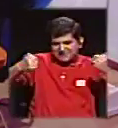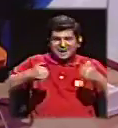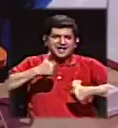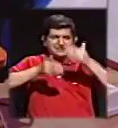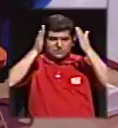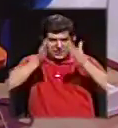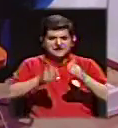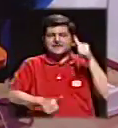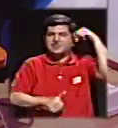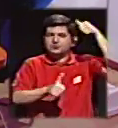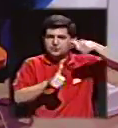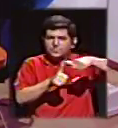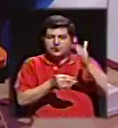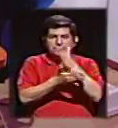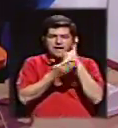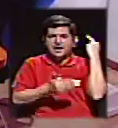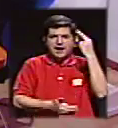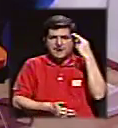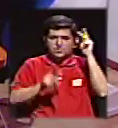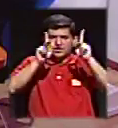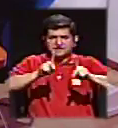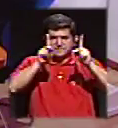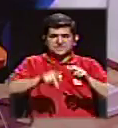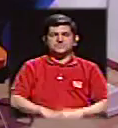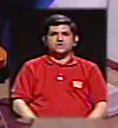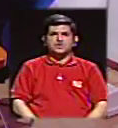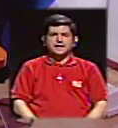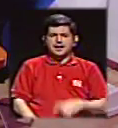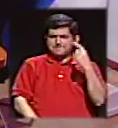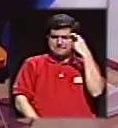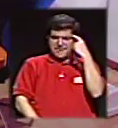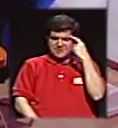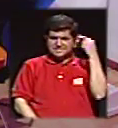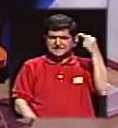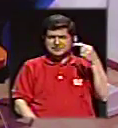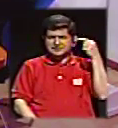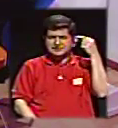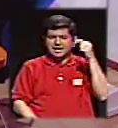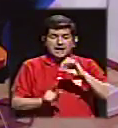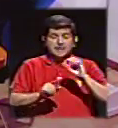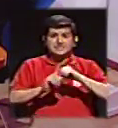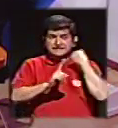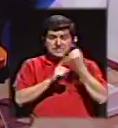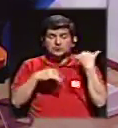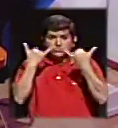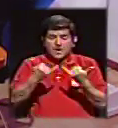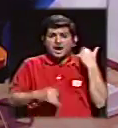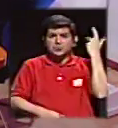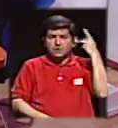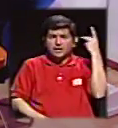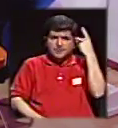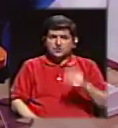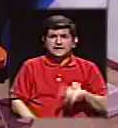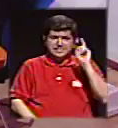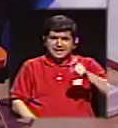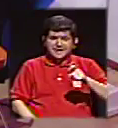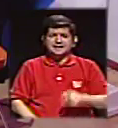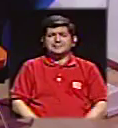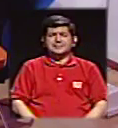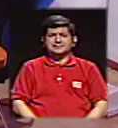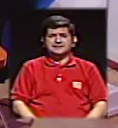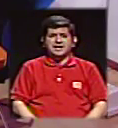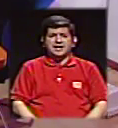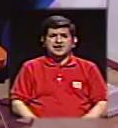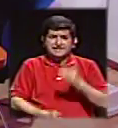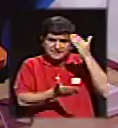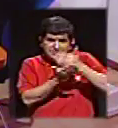tomar en cuenta algunas reflexiones que ha hecho la gente. Dicen, ¿consideran que el estado actual de la política necesita un paréntesis o sea una repetición del